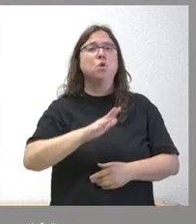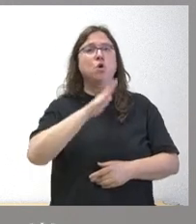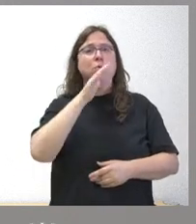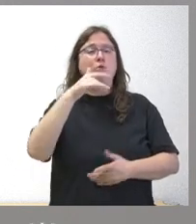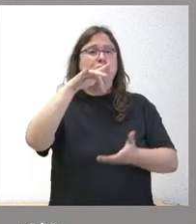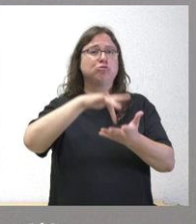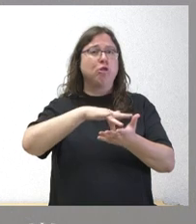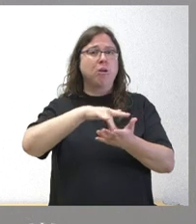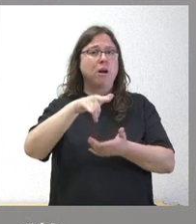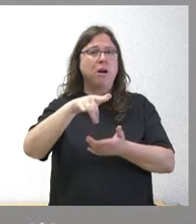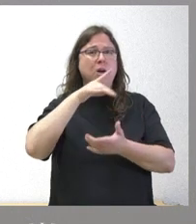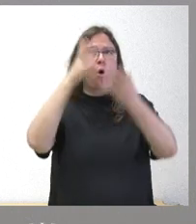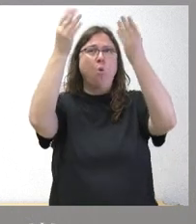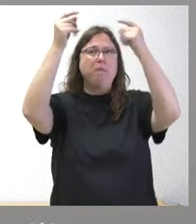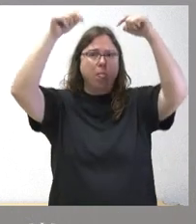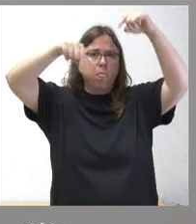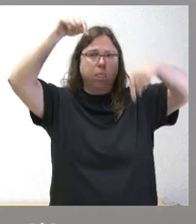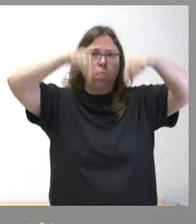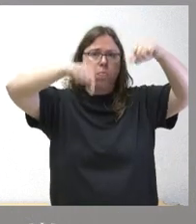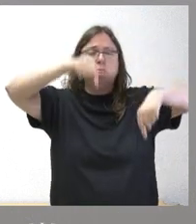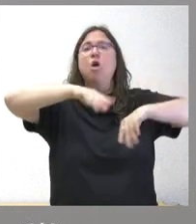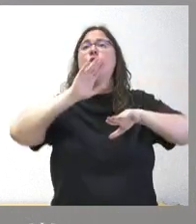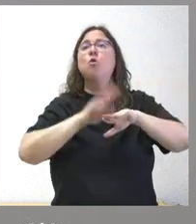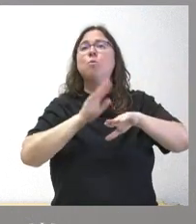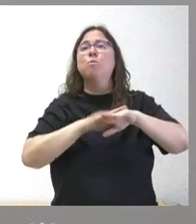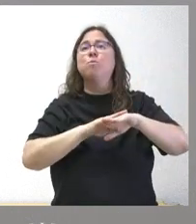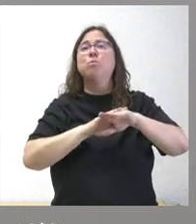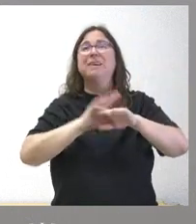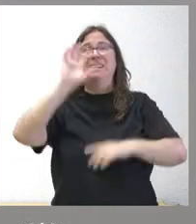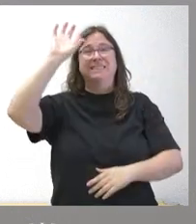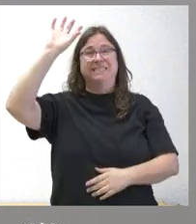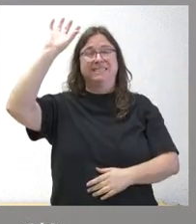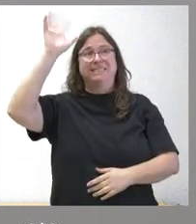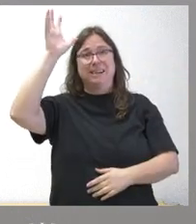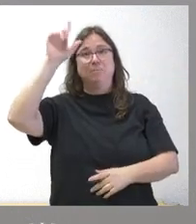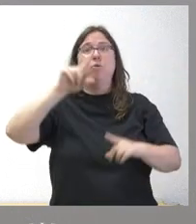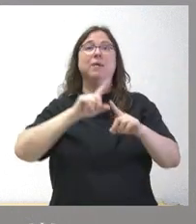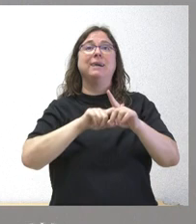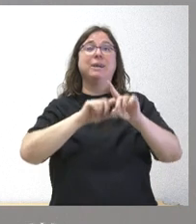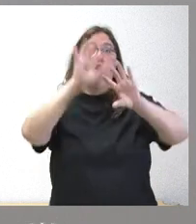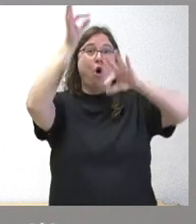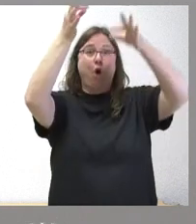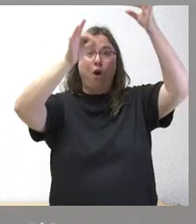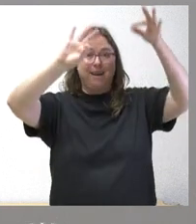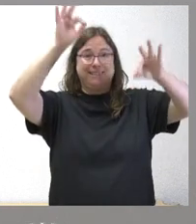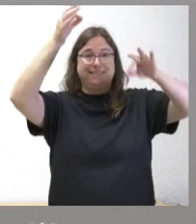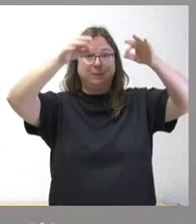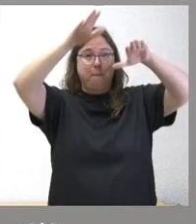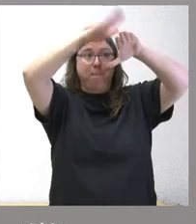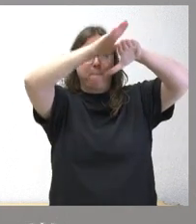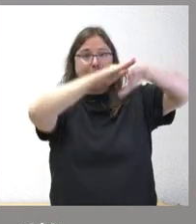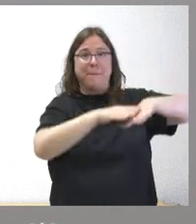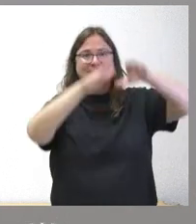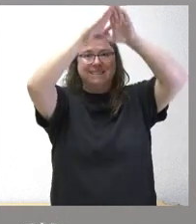produjo esta humedad básicamente es la confluencia en el tiempo dos aspectos las hojas caducas que habían caído sobre el tejado